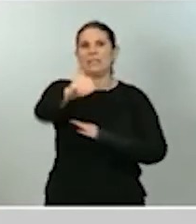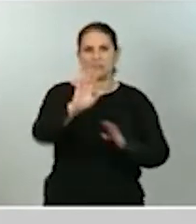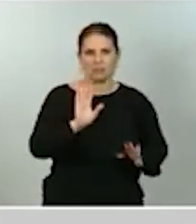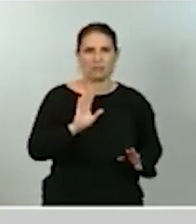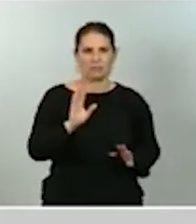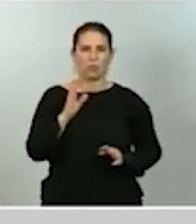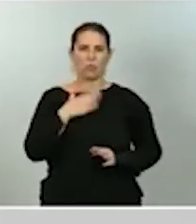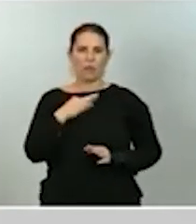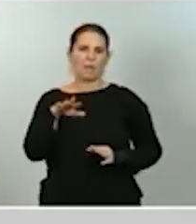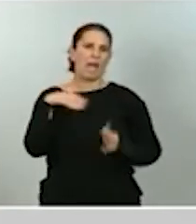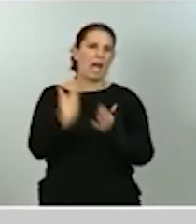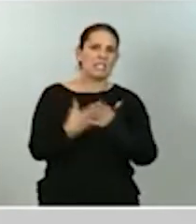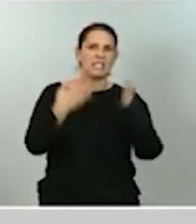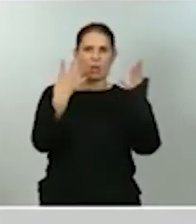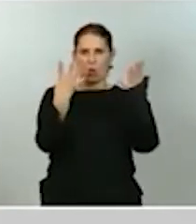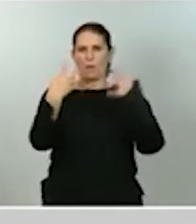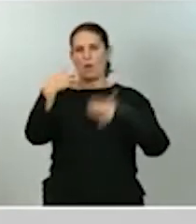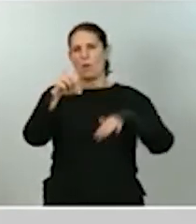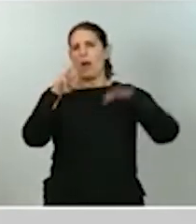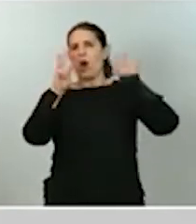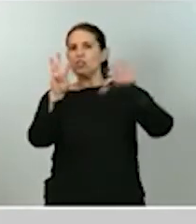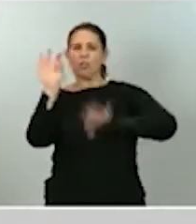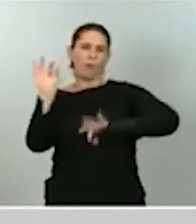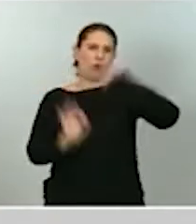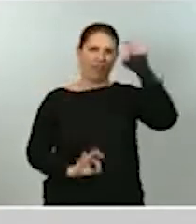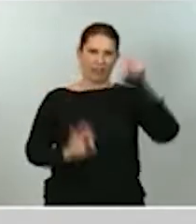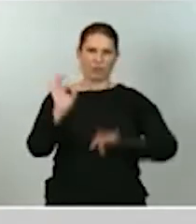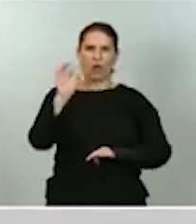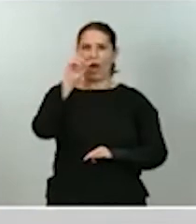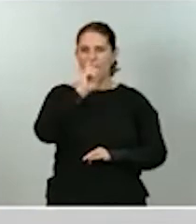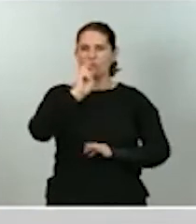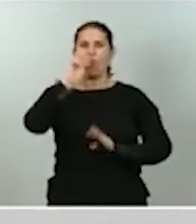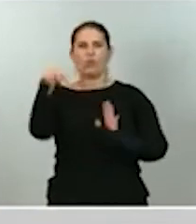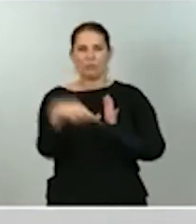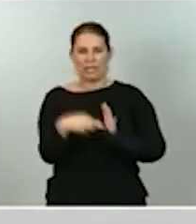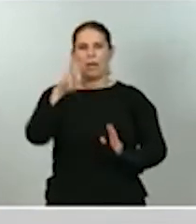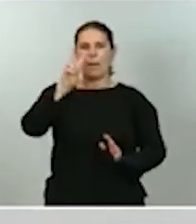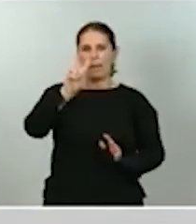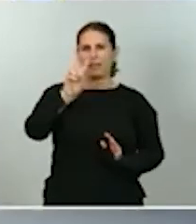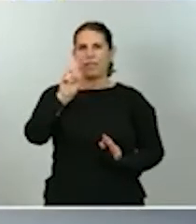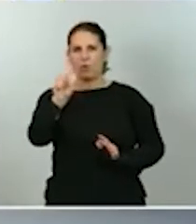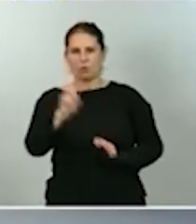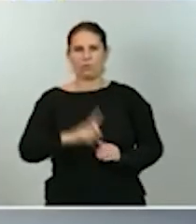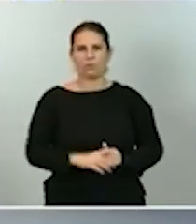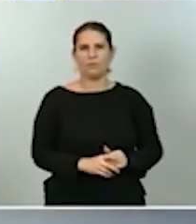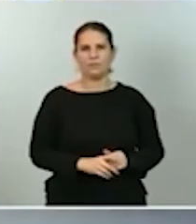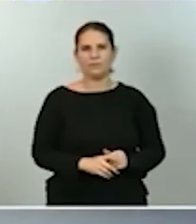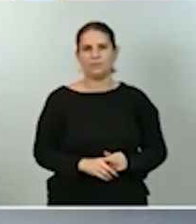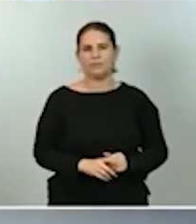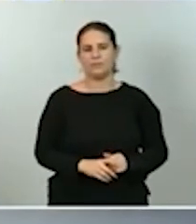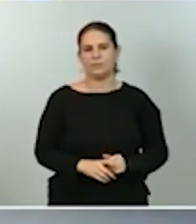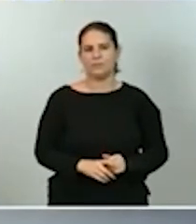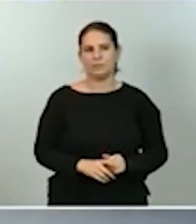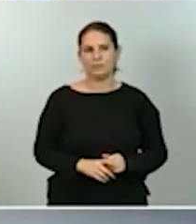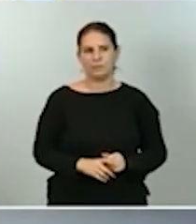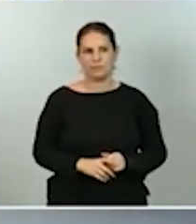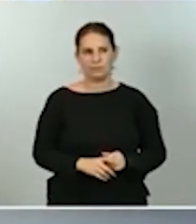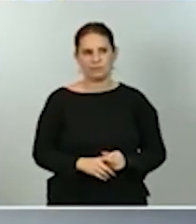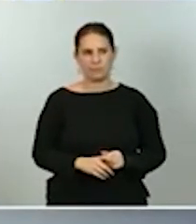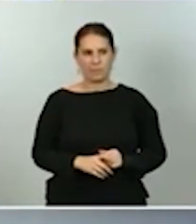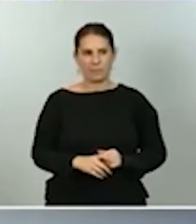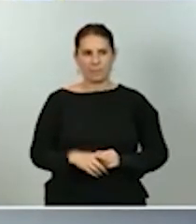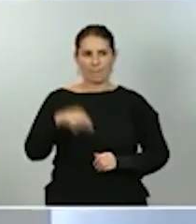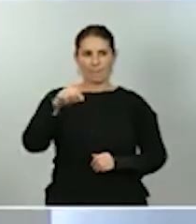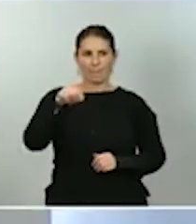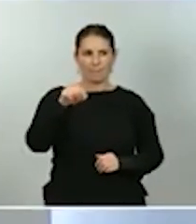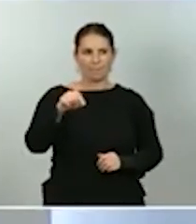entorno del 9,8% en 2021. Este efecto adicional sobre el Producto Interior Bruto